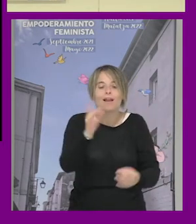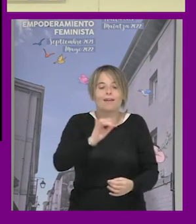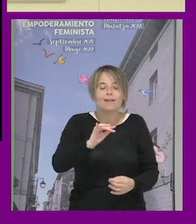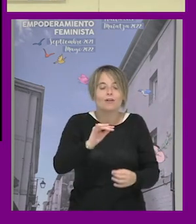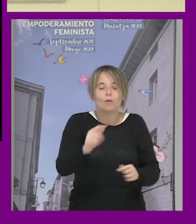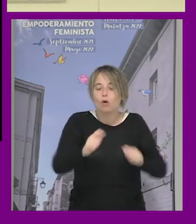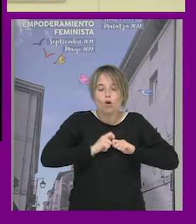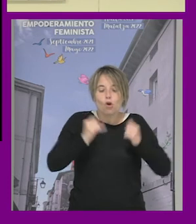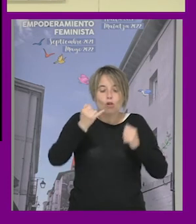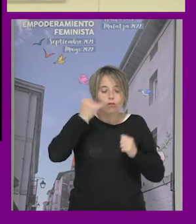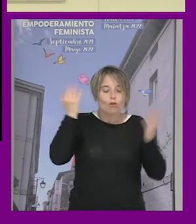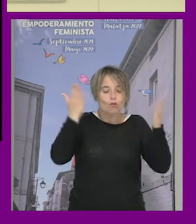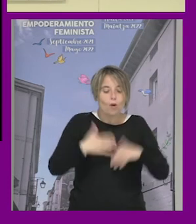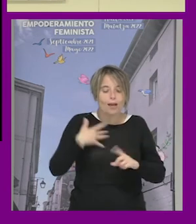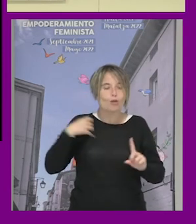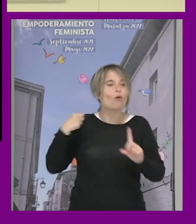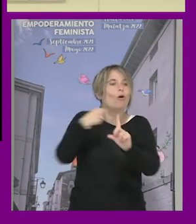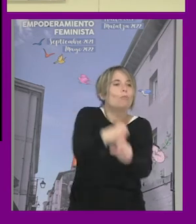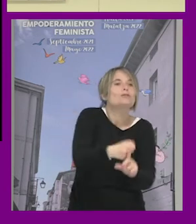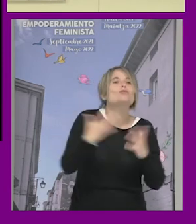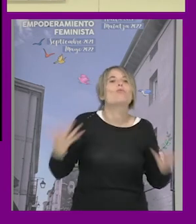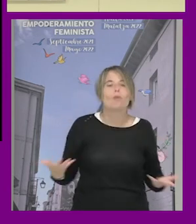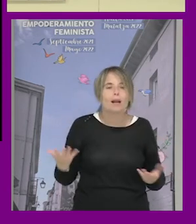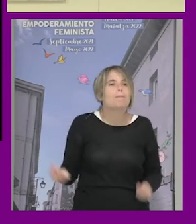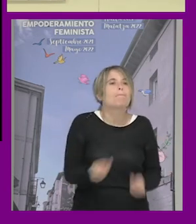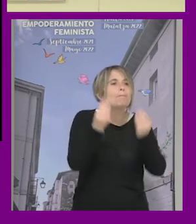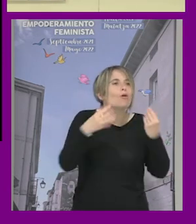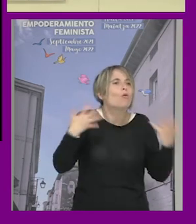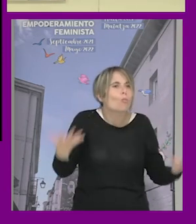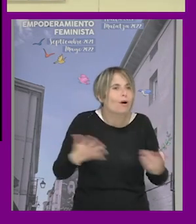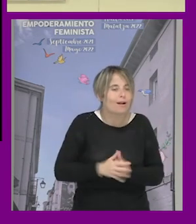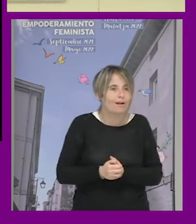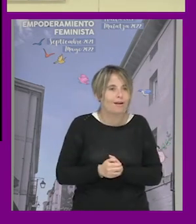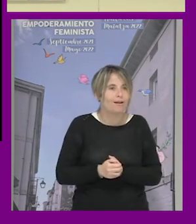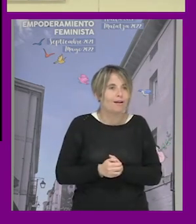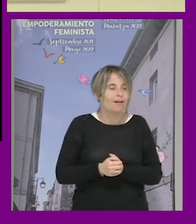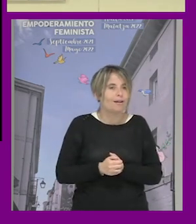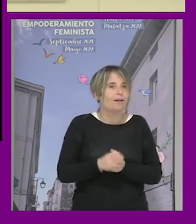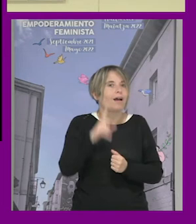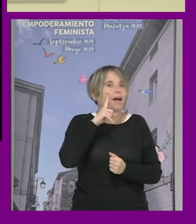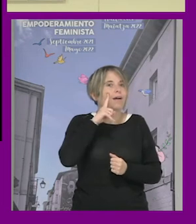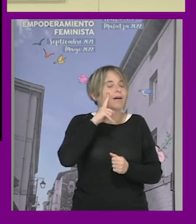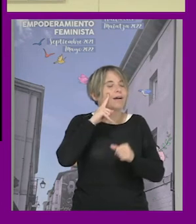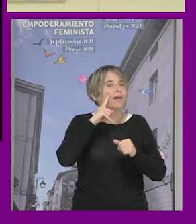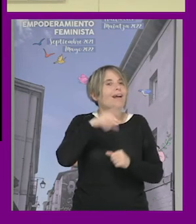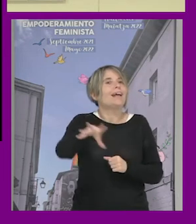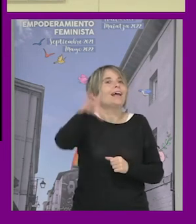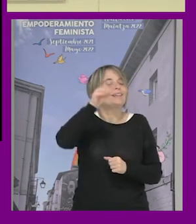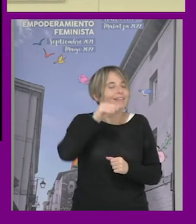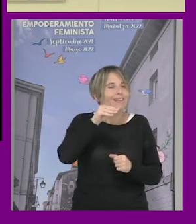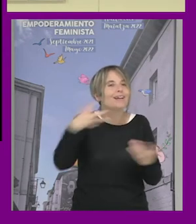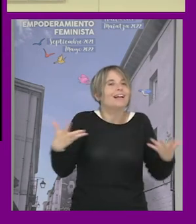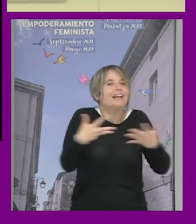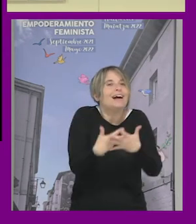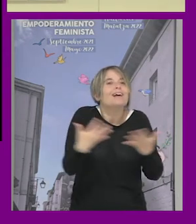o que te repriman brutalmente? ¿no? o sea es como una cosa la clave es entender qué pasa en los cruces